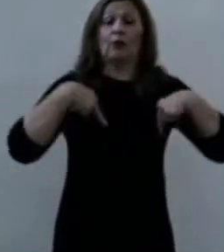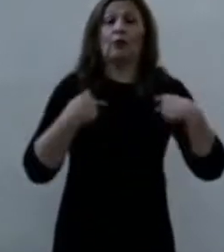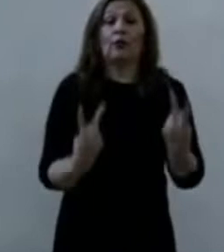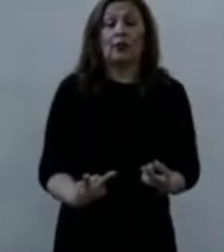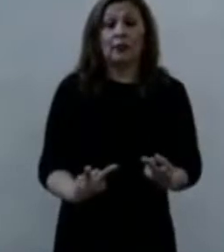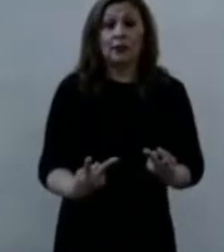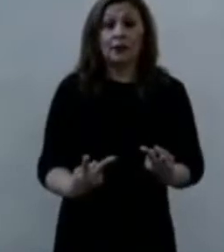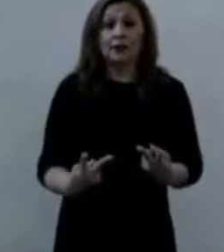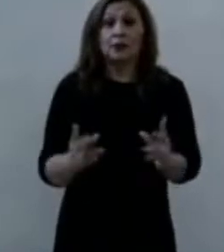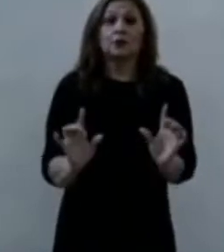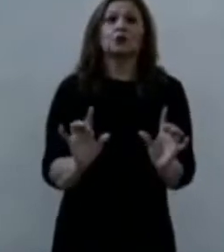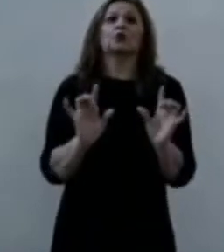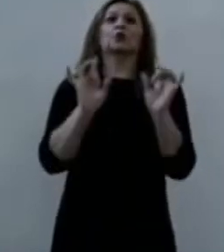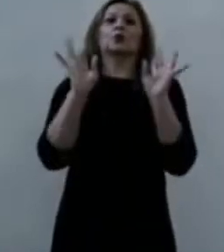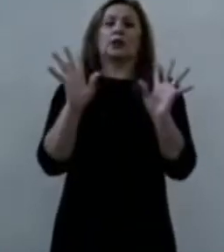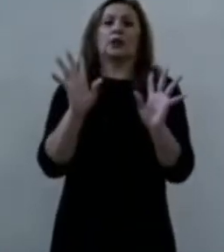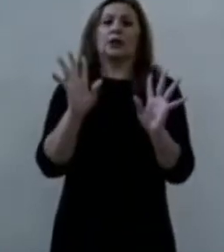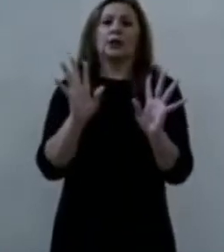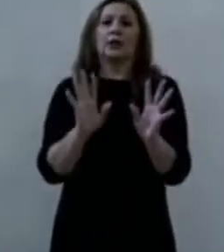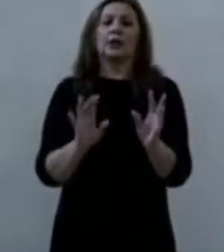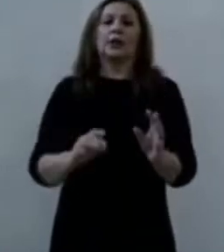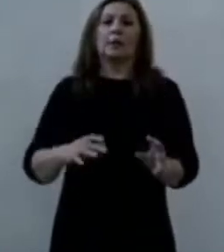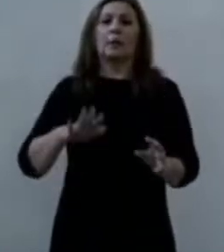entonces soy fuerte.